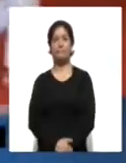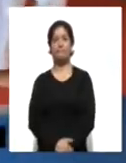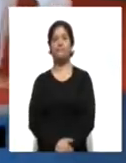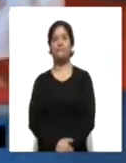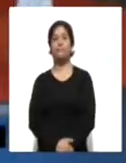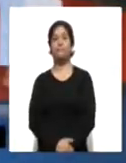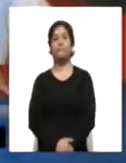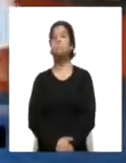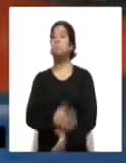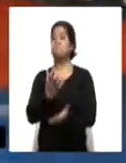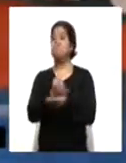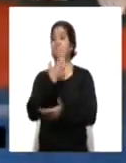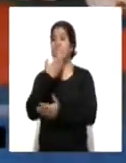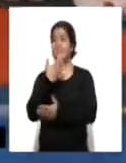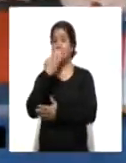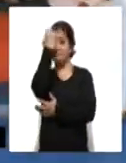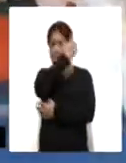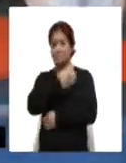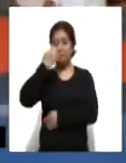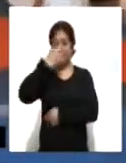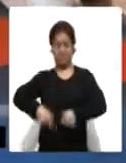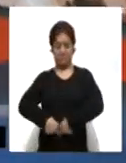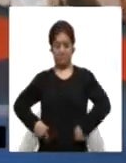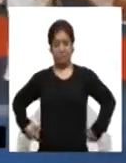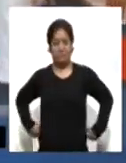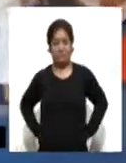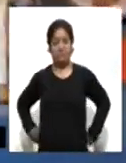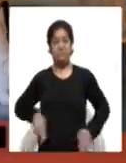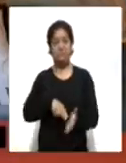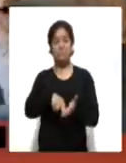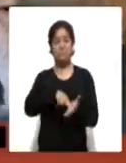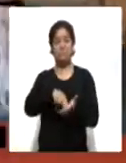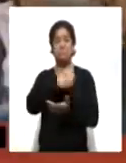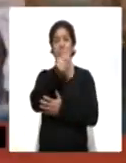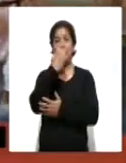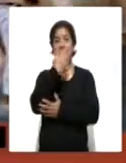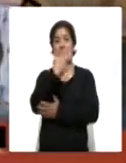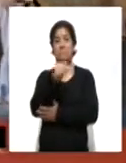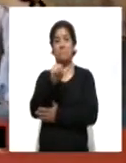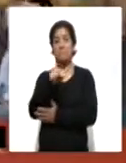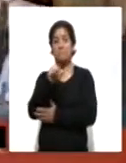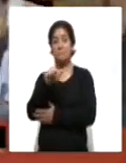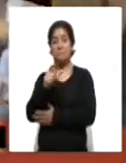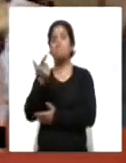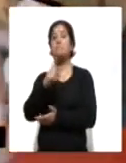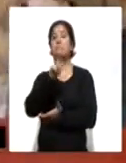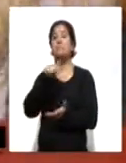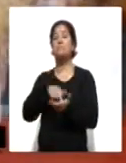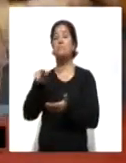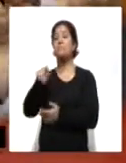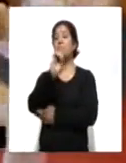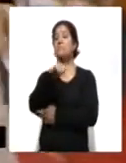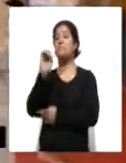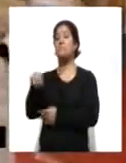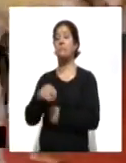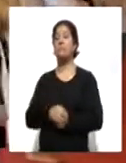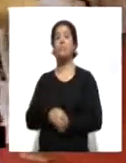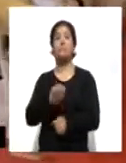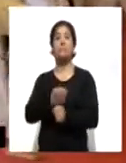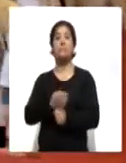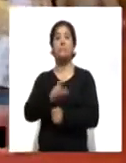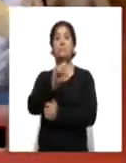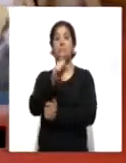Con éxito se realizó el examen de cintas negras de las escuelas HANA en la comunidad de Ocotlán. En esta ocasión, 22